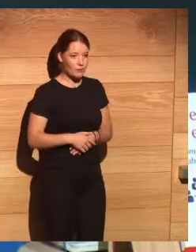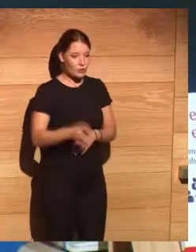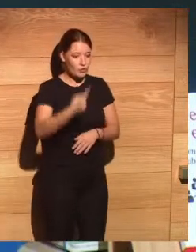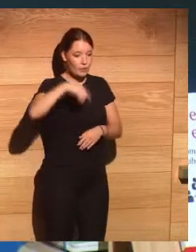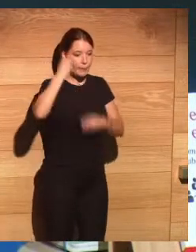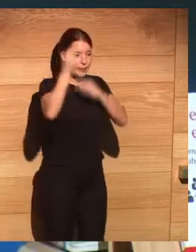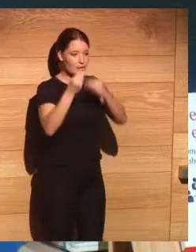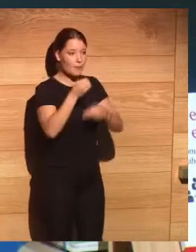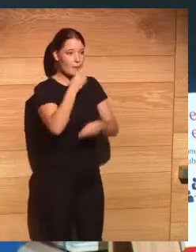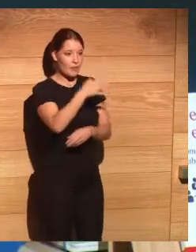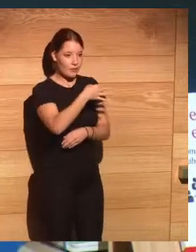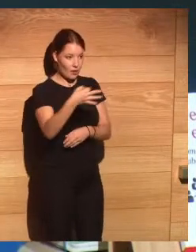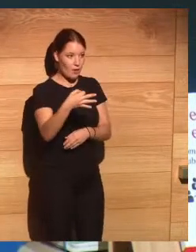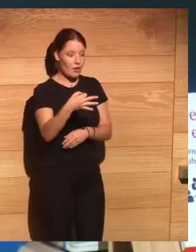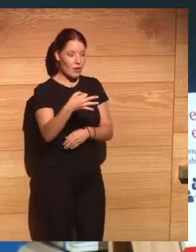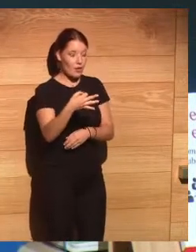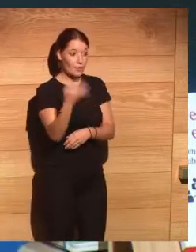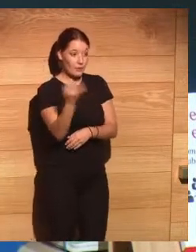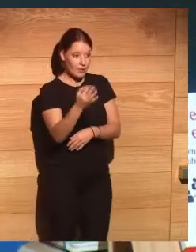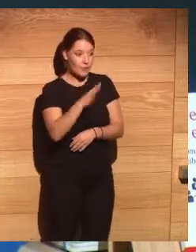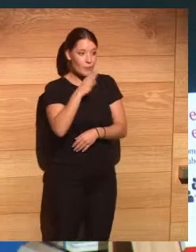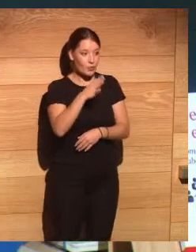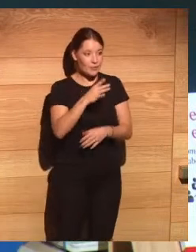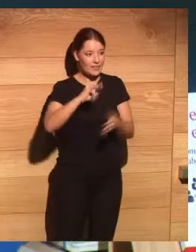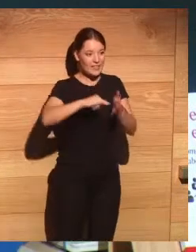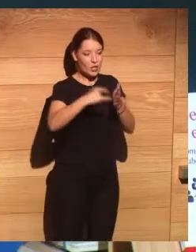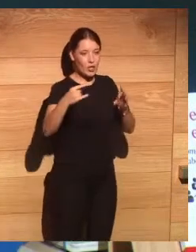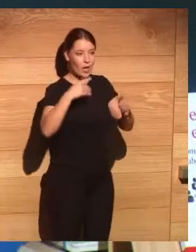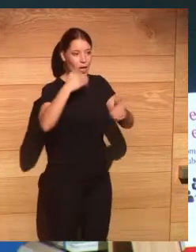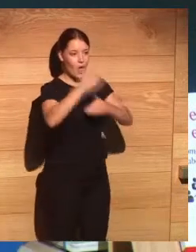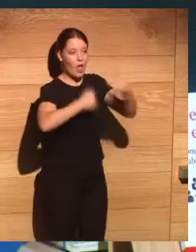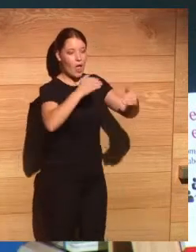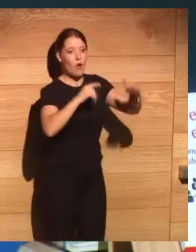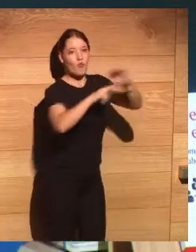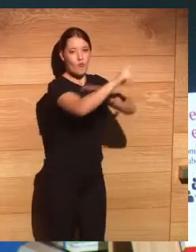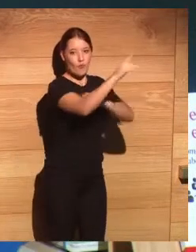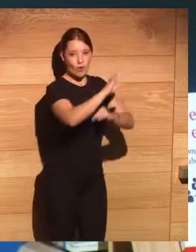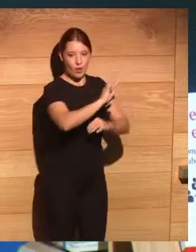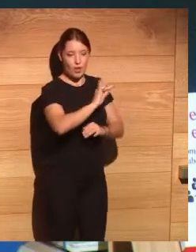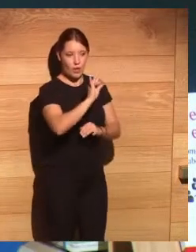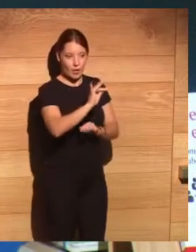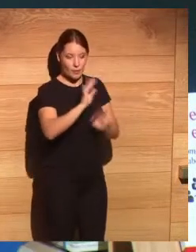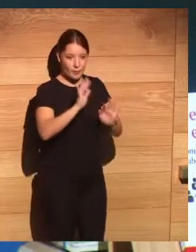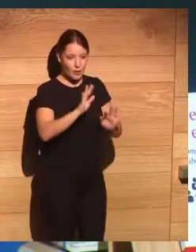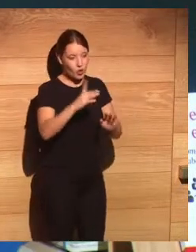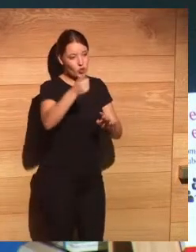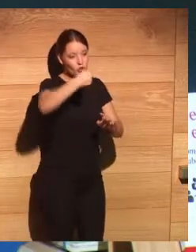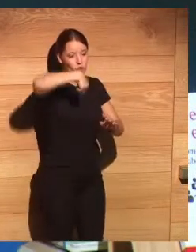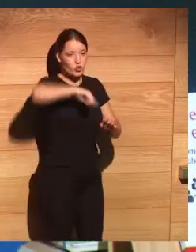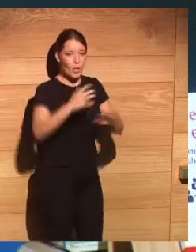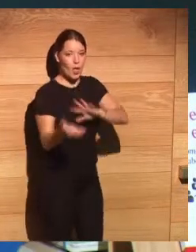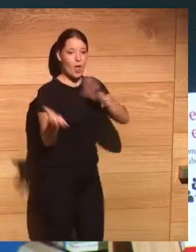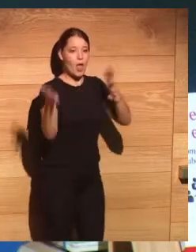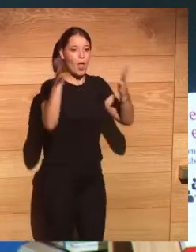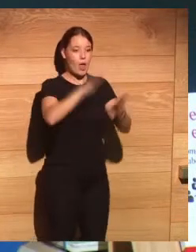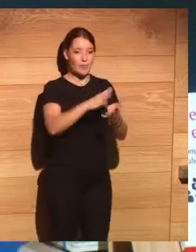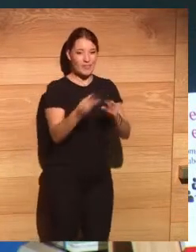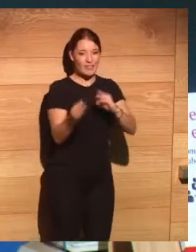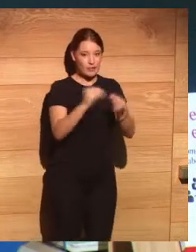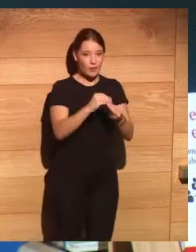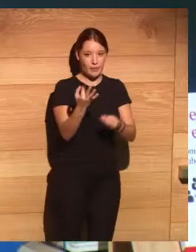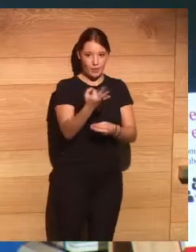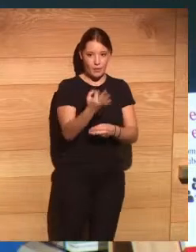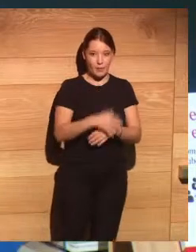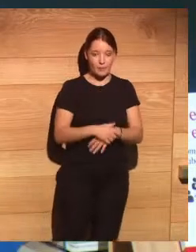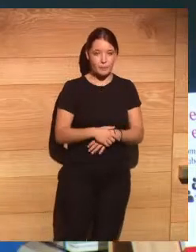es un gran avance humano pero hay que humanizar y hay que saber adaptarnos y sobrevivir a un entorno tecnológico y para